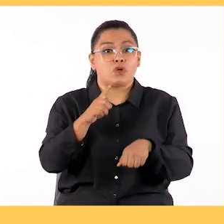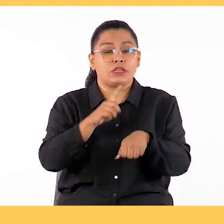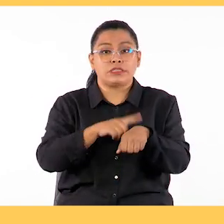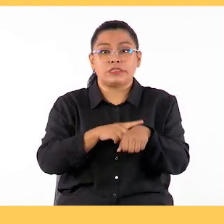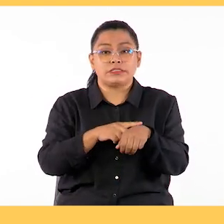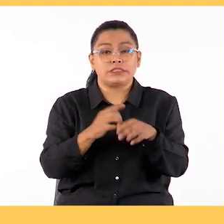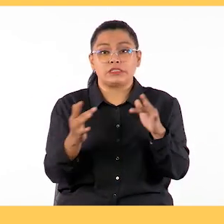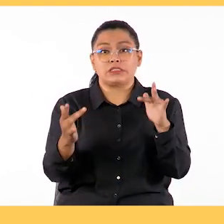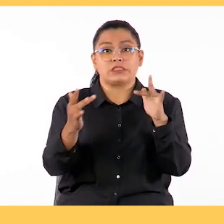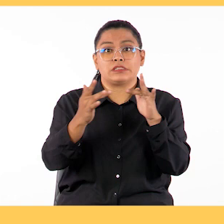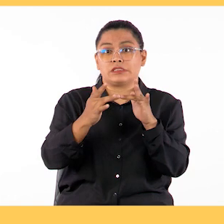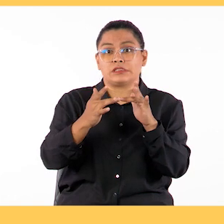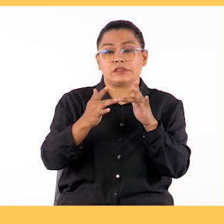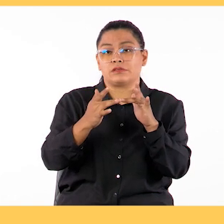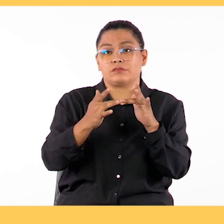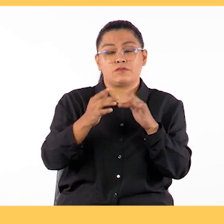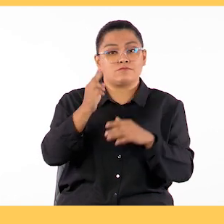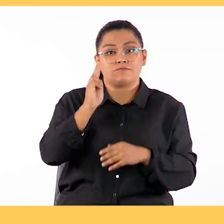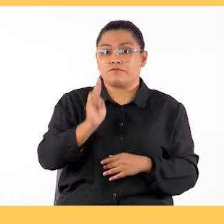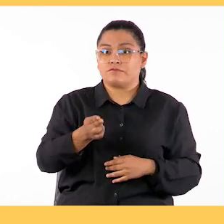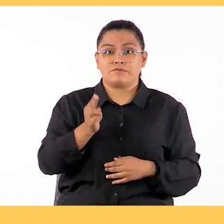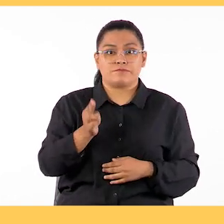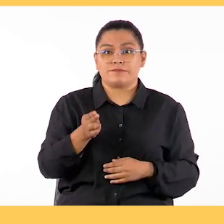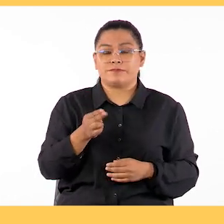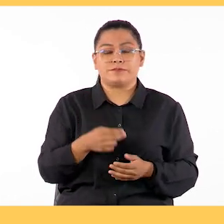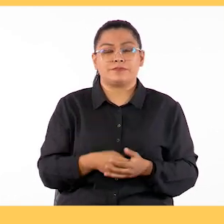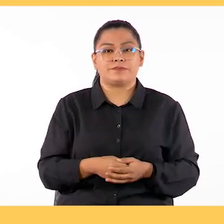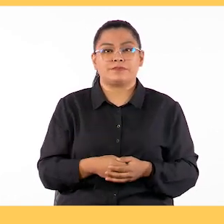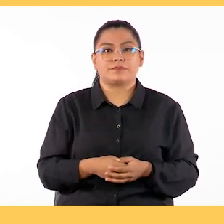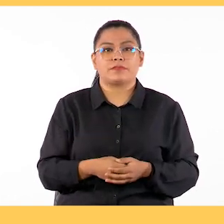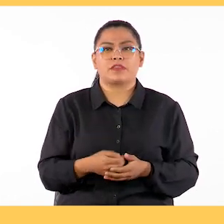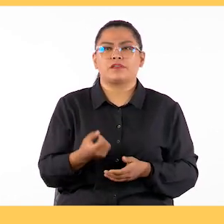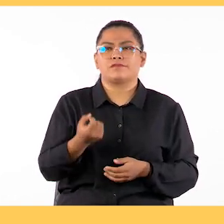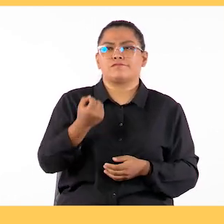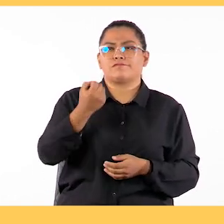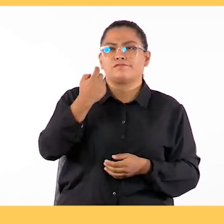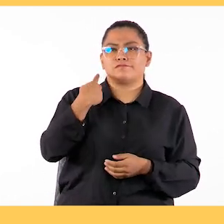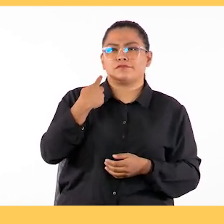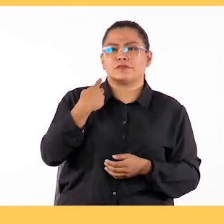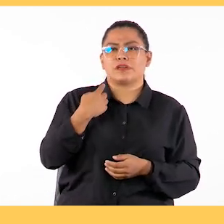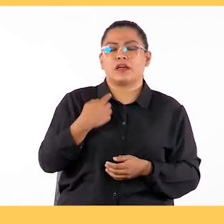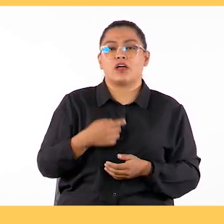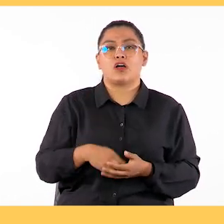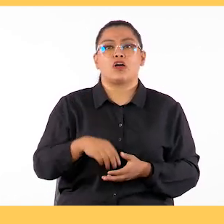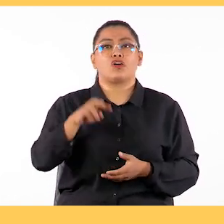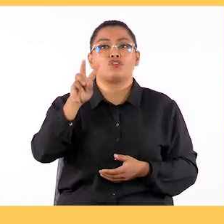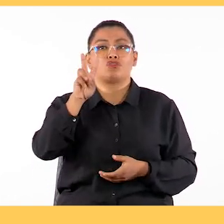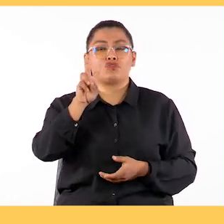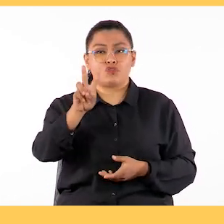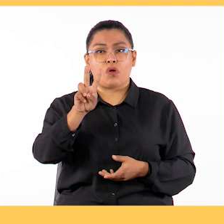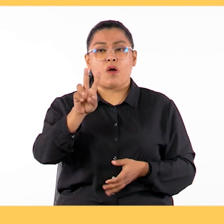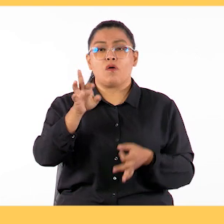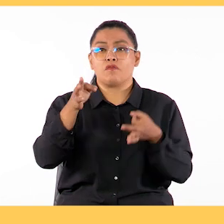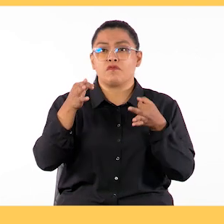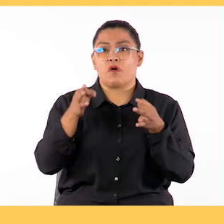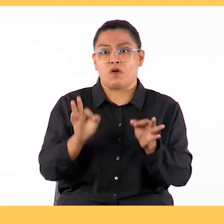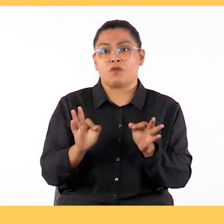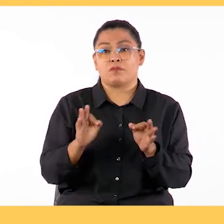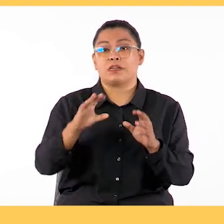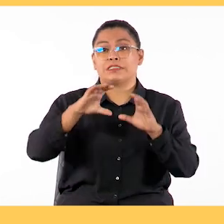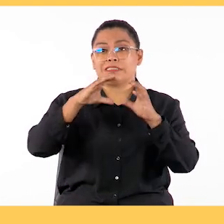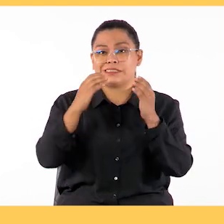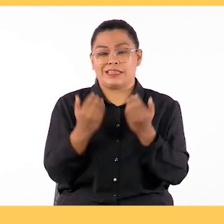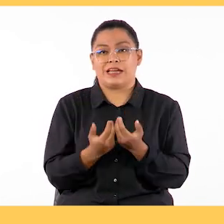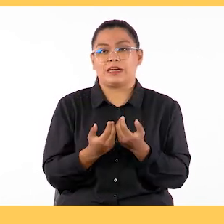conectados al mismo tiempo. Recientemente eran solo dos tipos de encuentros los que existían. Sin